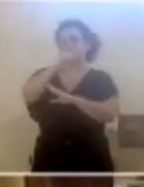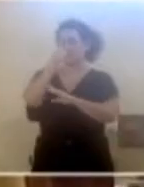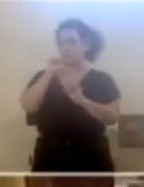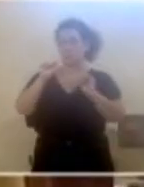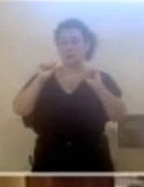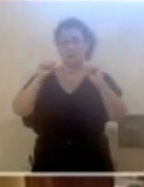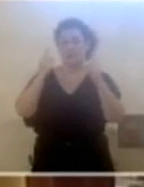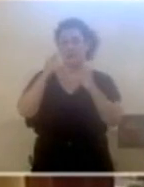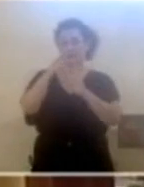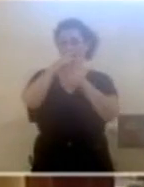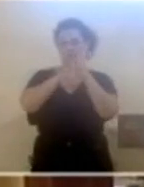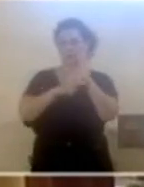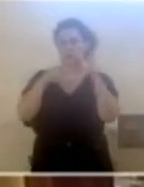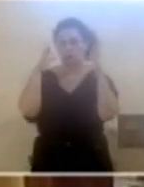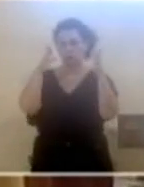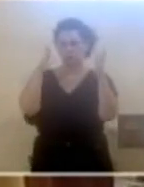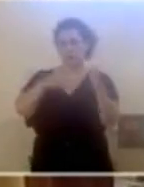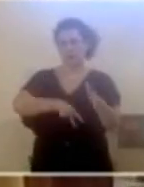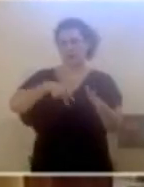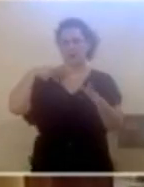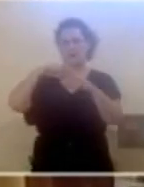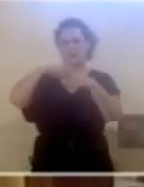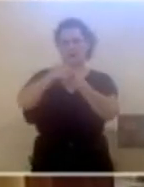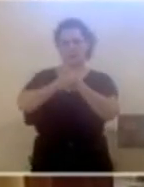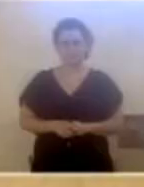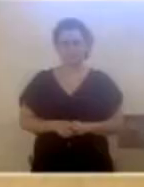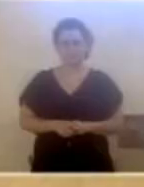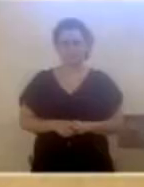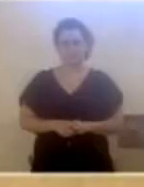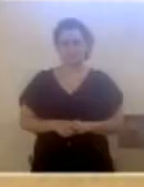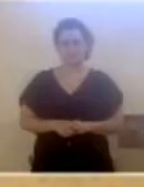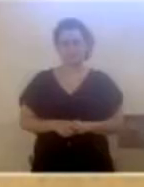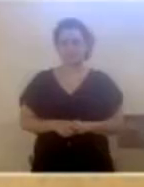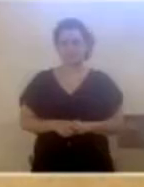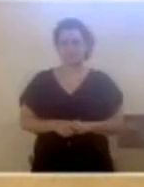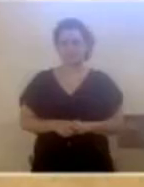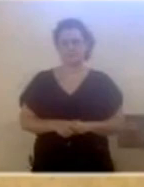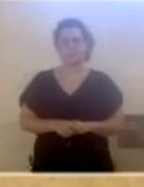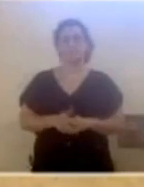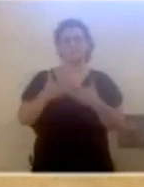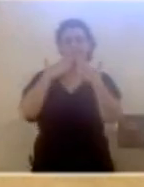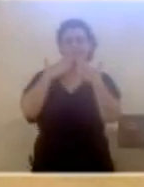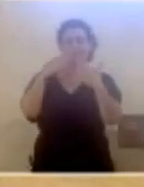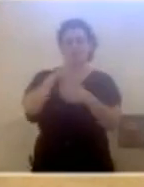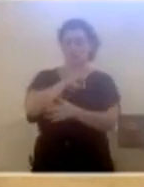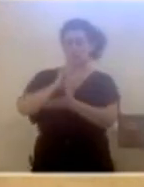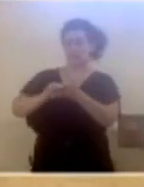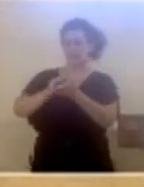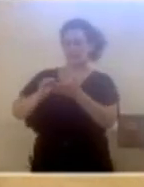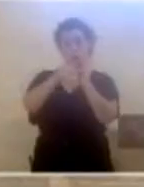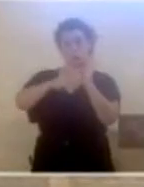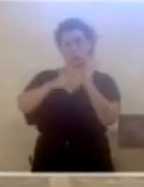iniciativas y cualquier acción derivada de las competencias municipales. Desde Ciudadanos y el PSOE se niega que exista una buena